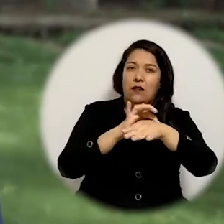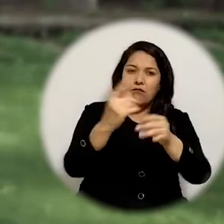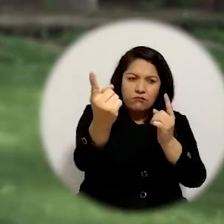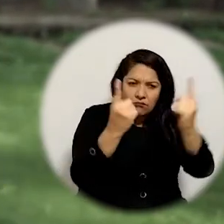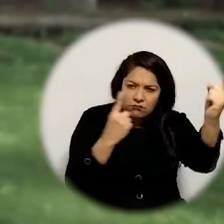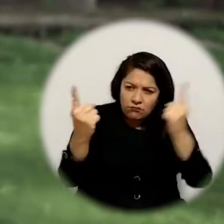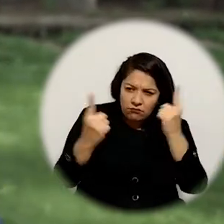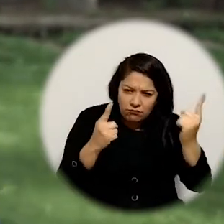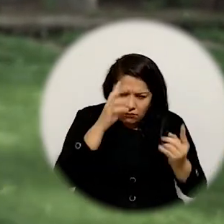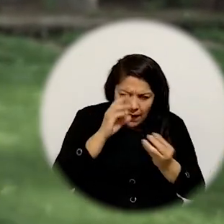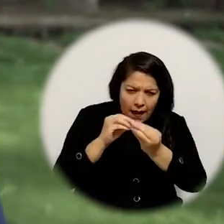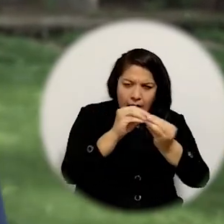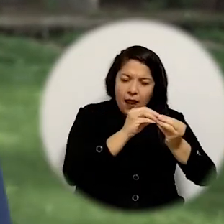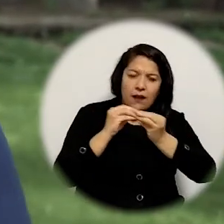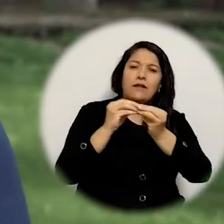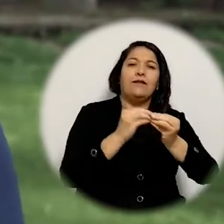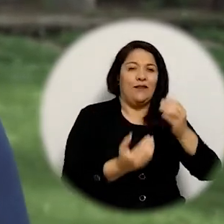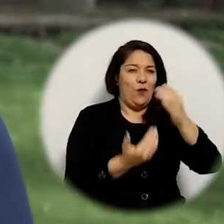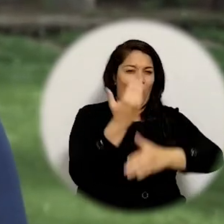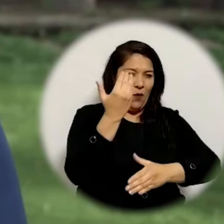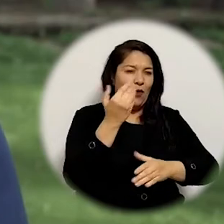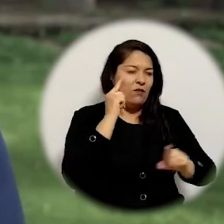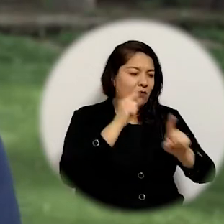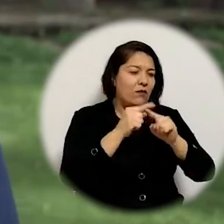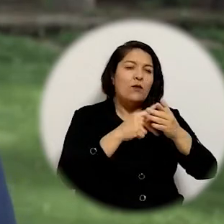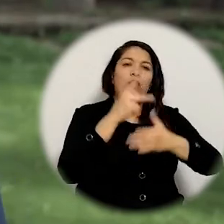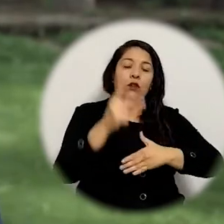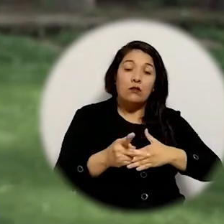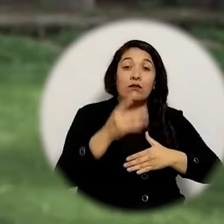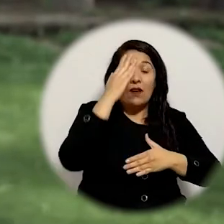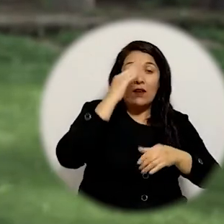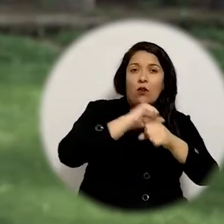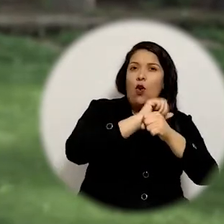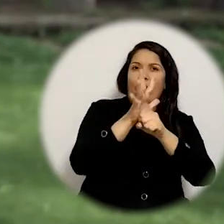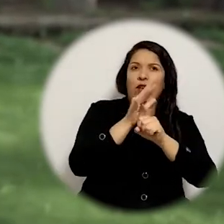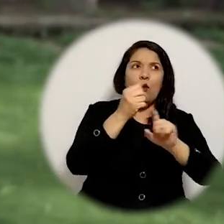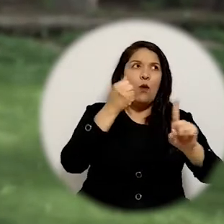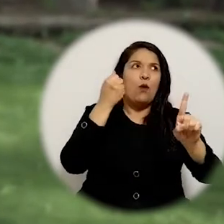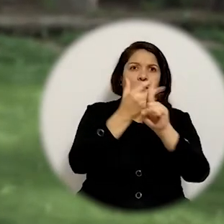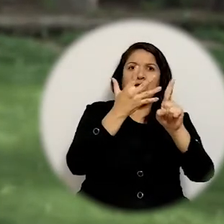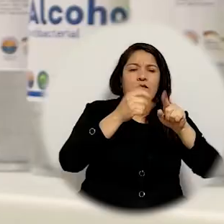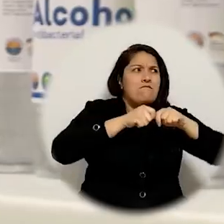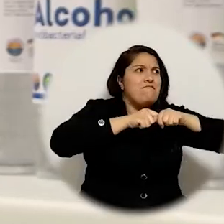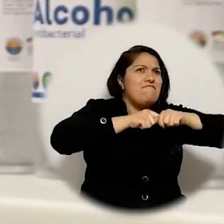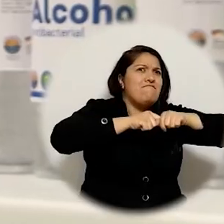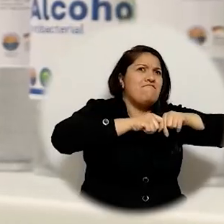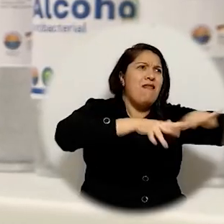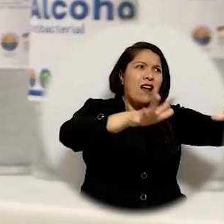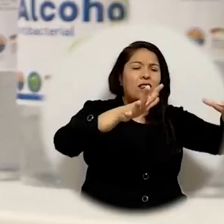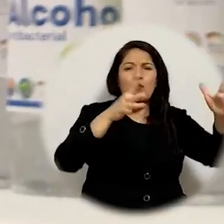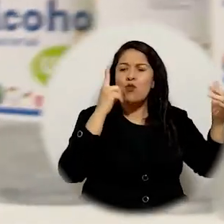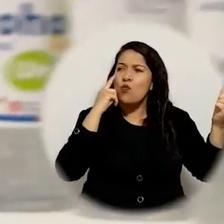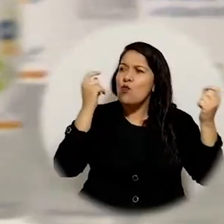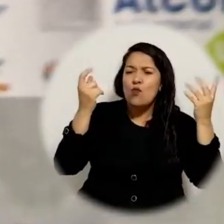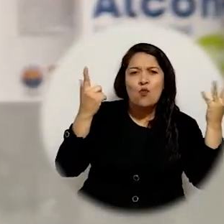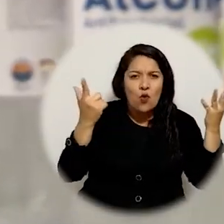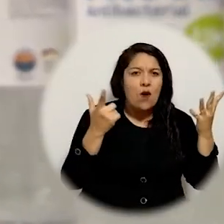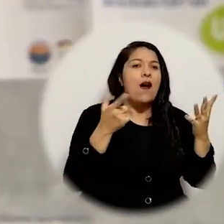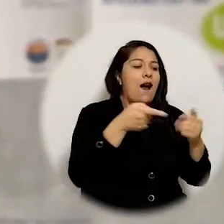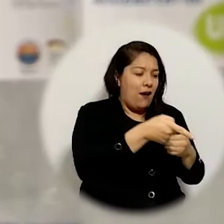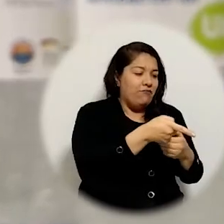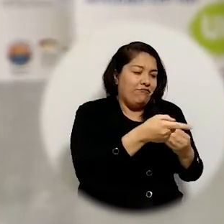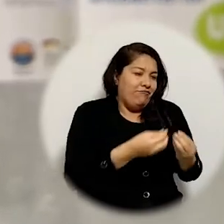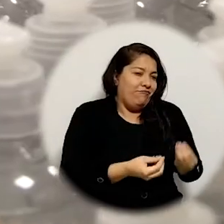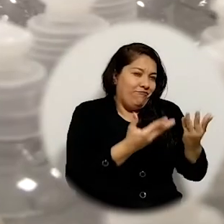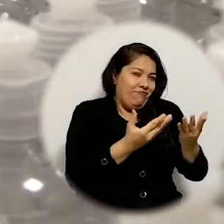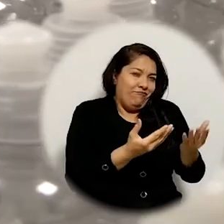Medicina diseñamos este proyecto con el afán de mitigar el impacto por el COVID-19 que estaba pasando en